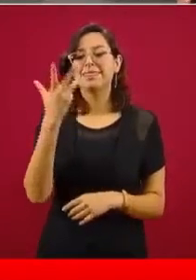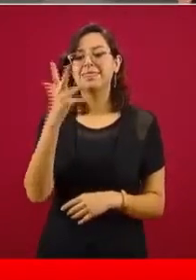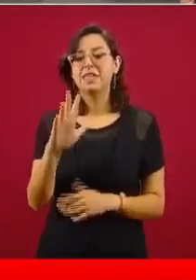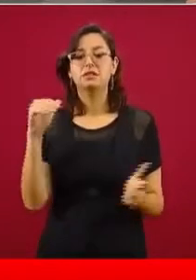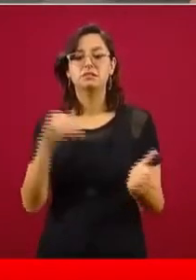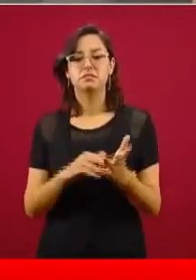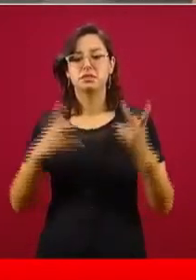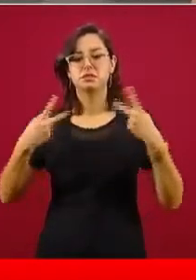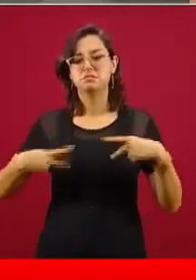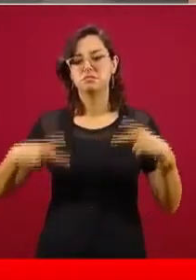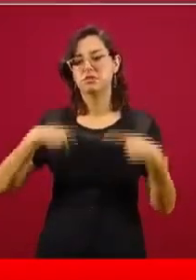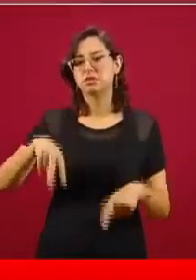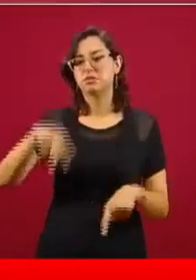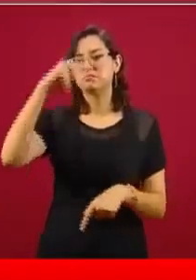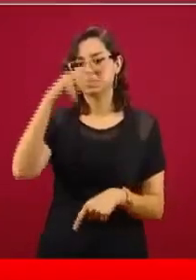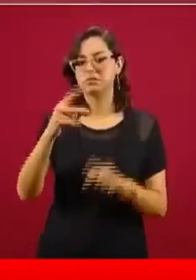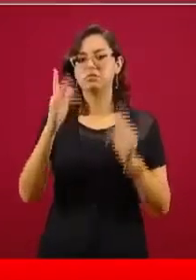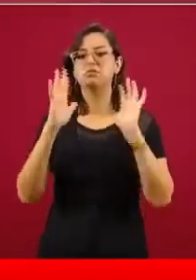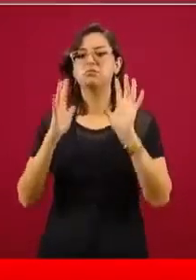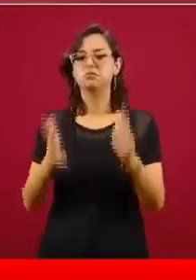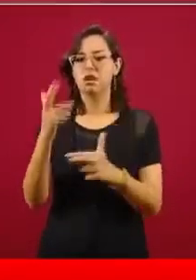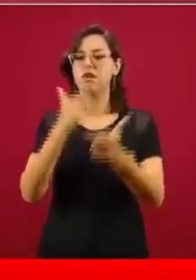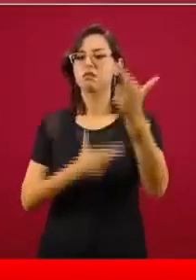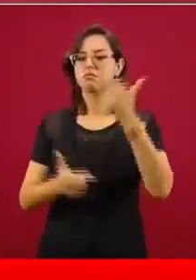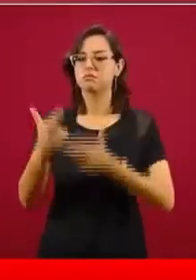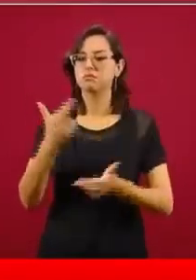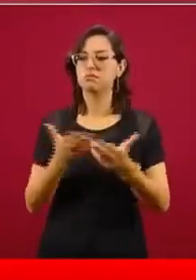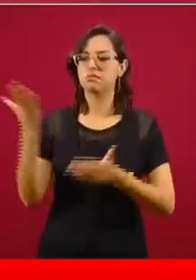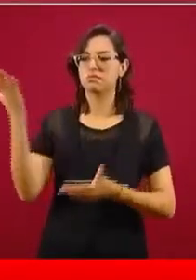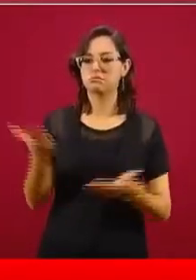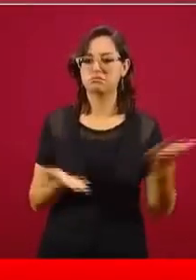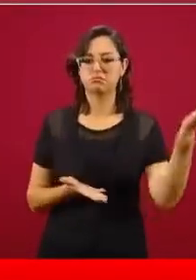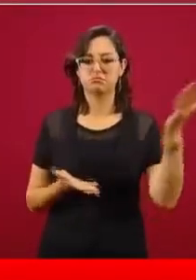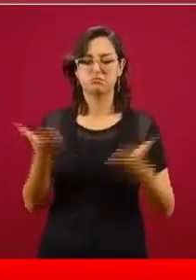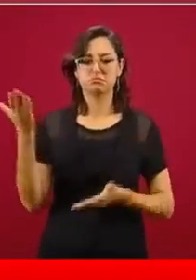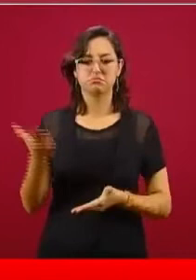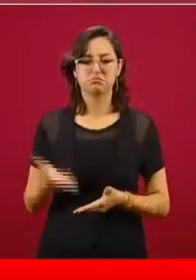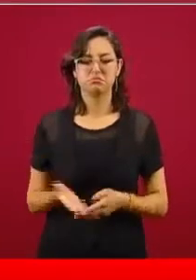mexicanas y mexicanos en los cinco continentes.